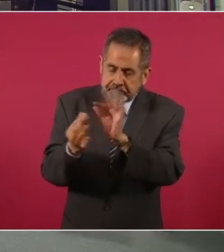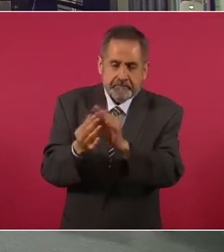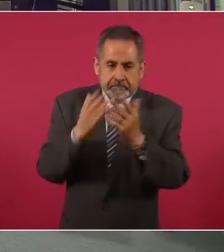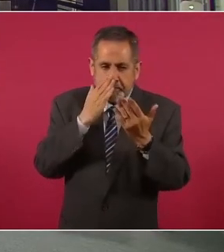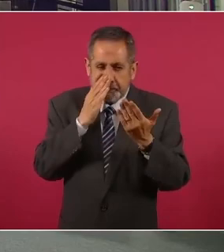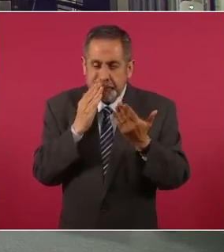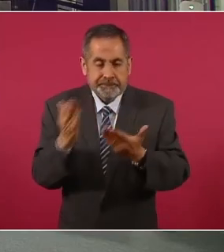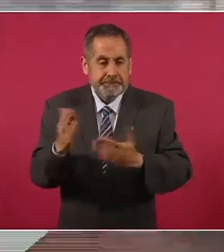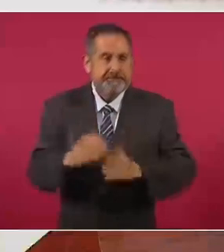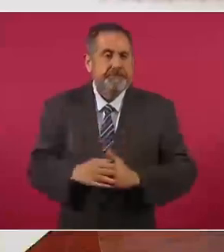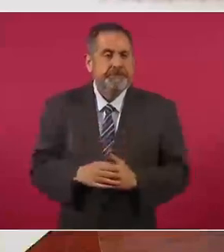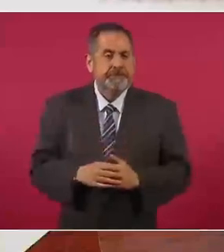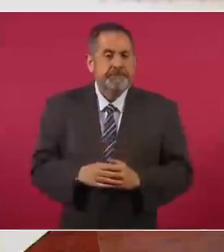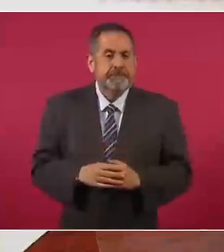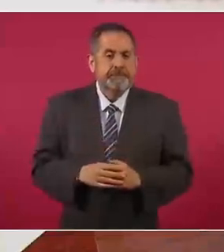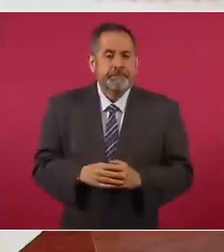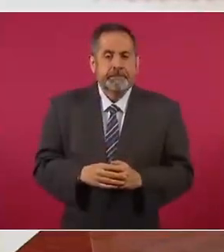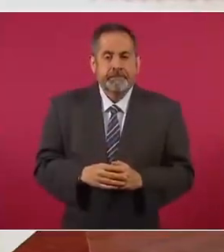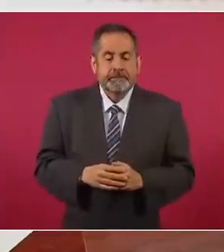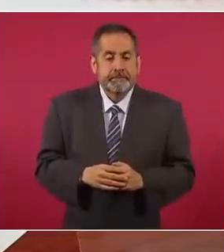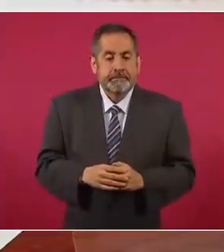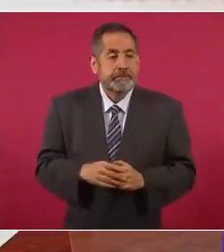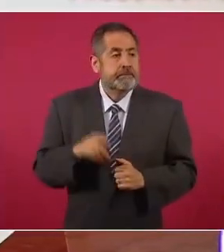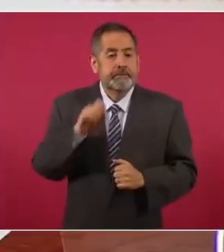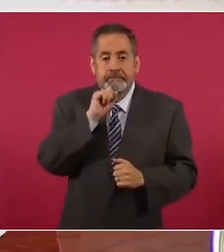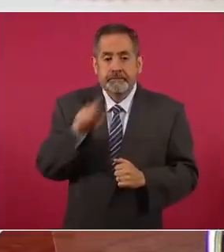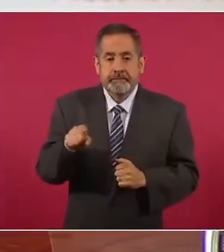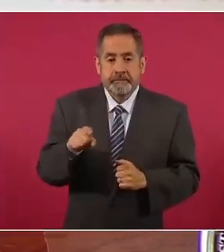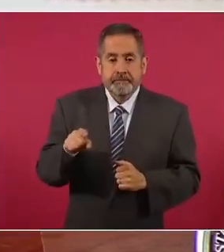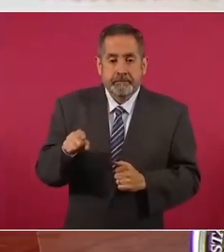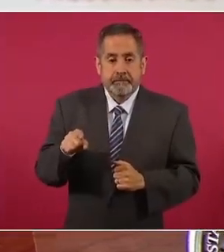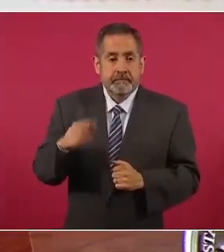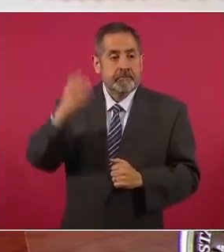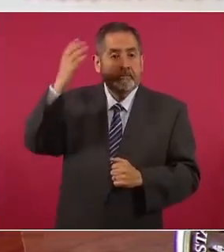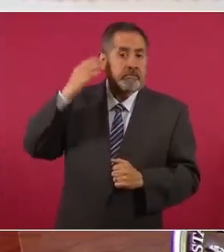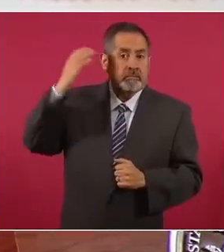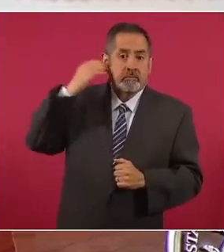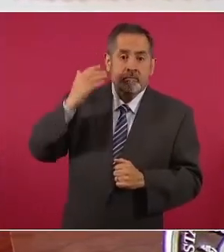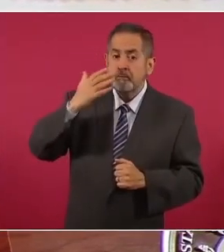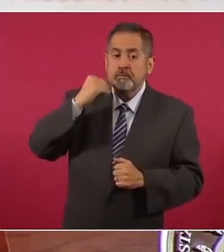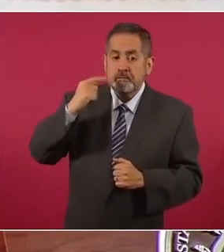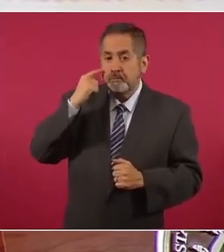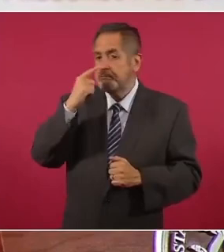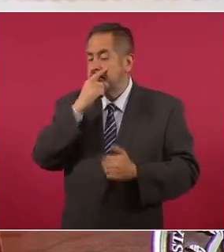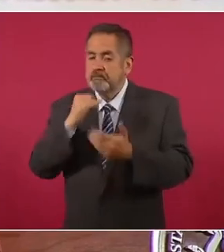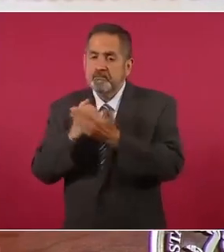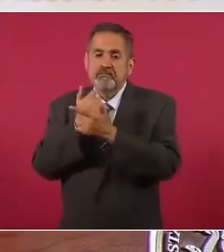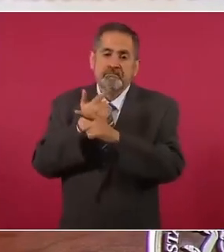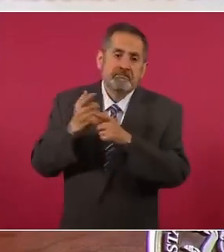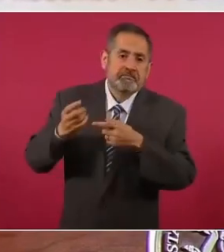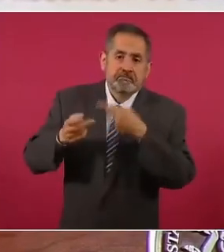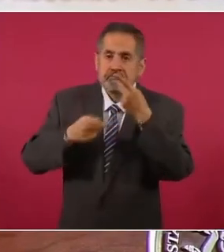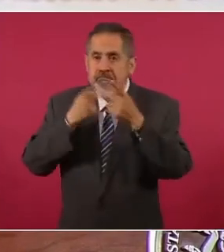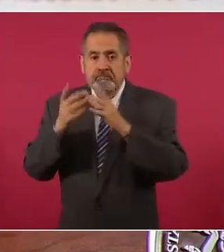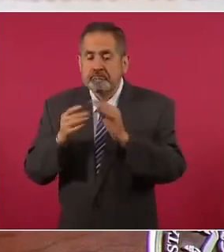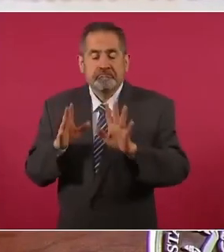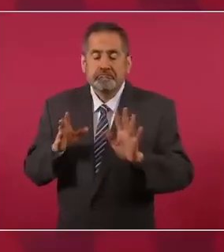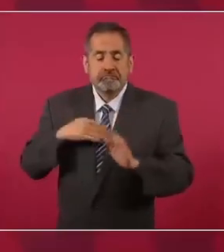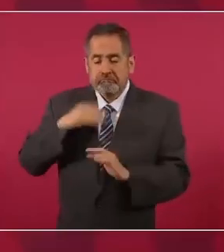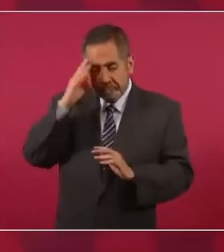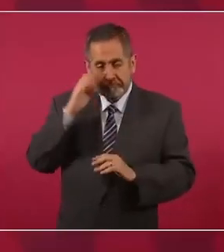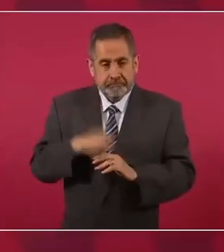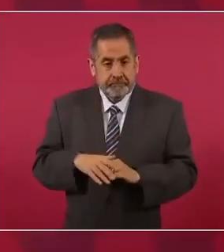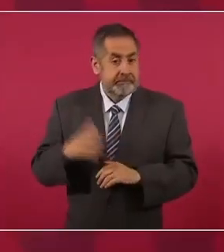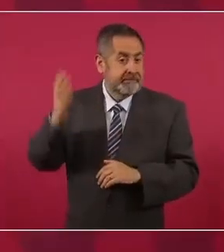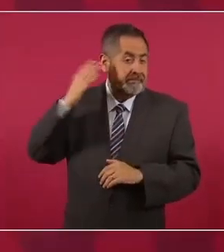Además, no había tradición democrática, no había cultura democrática, se pensaba